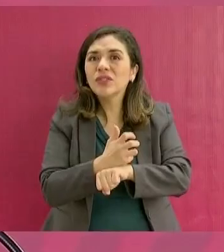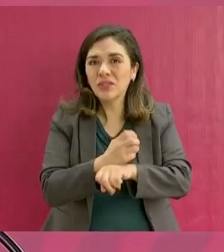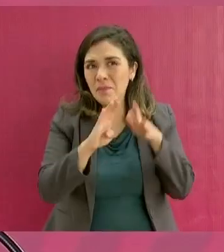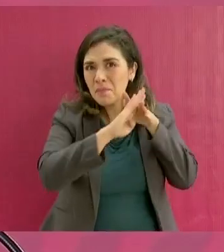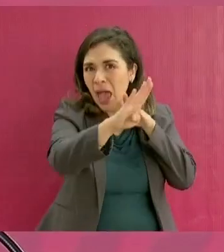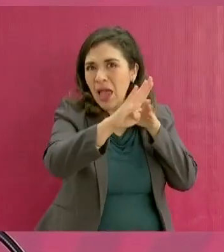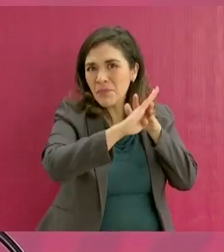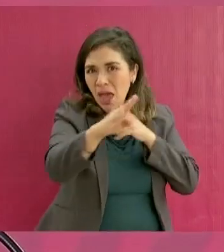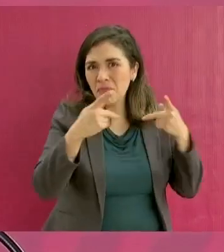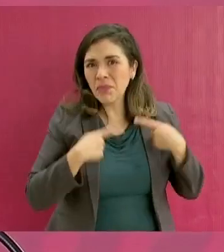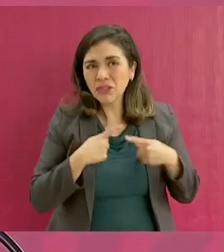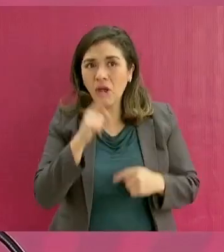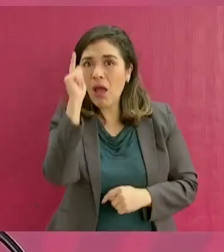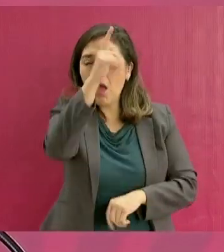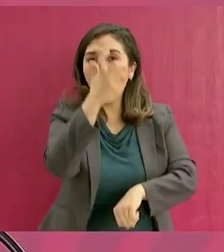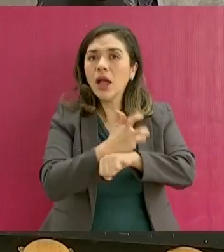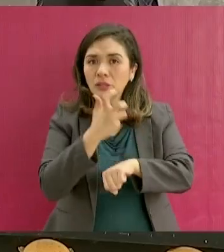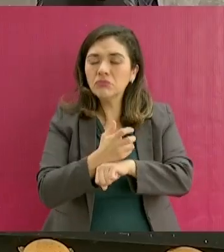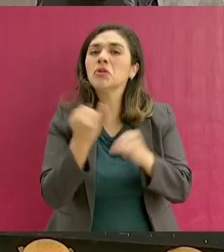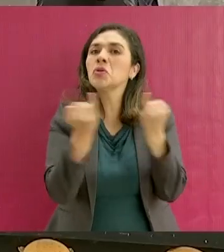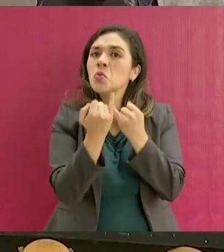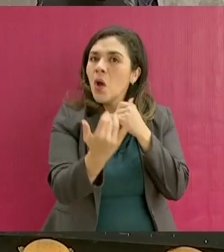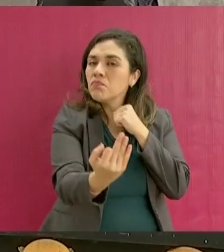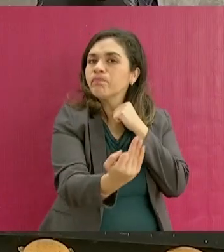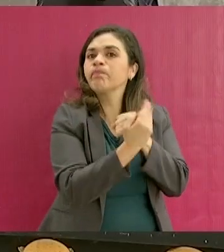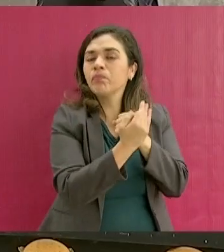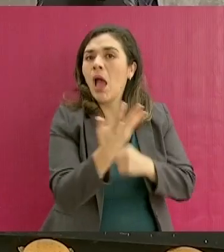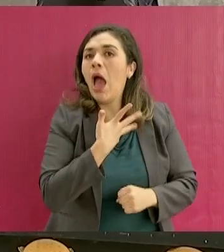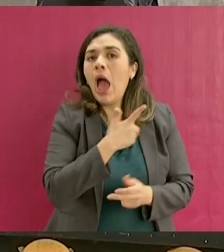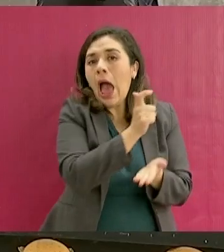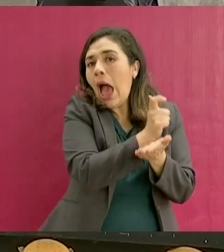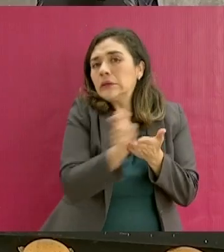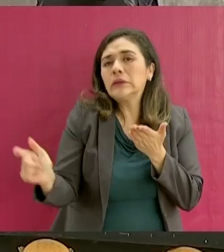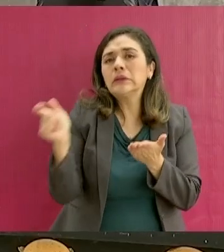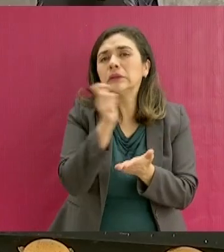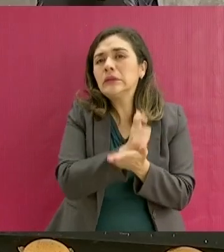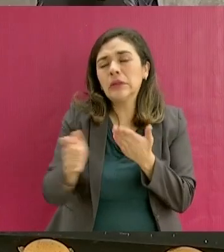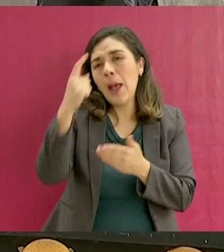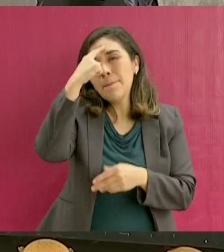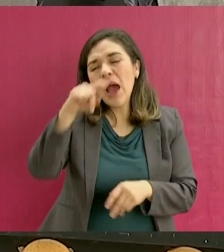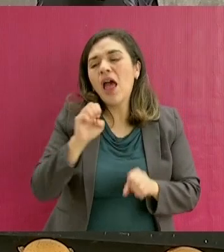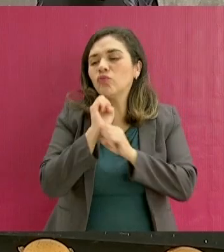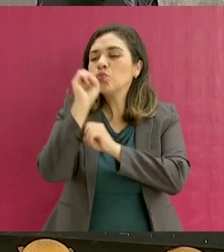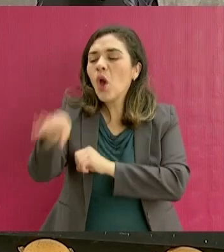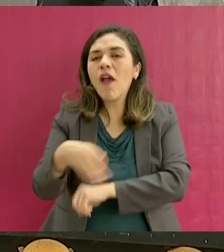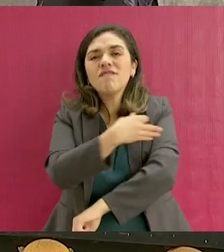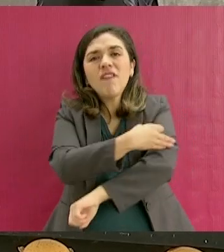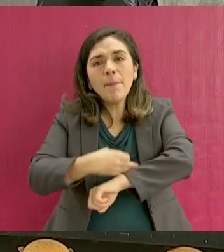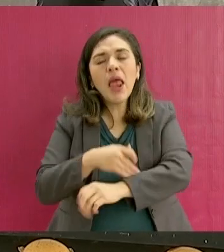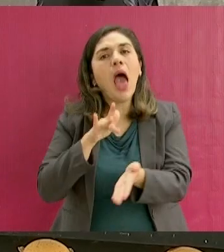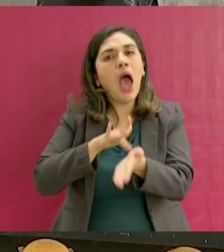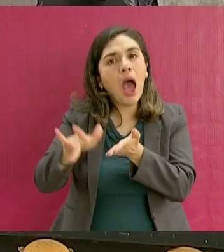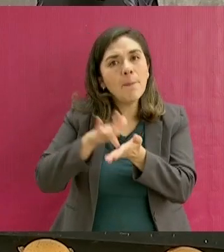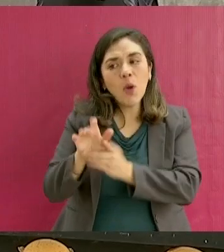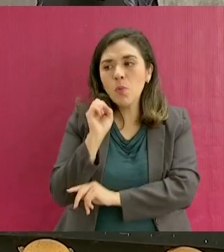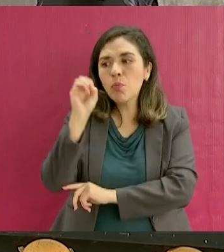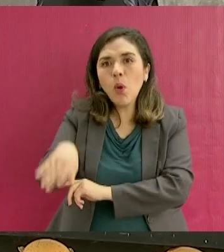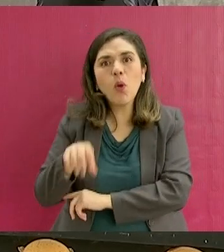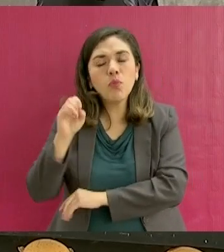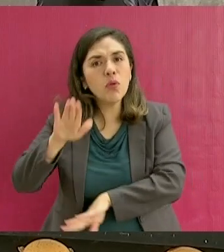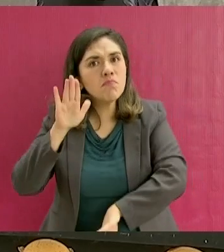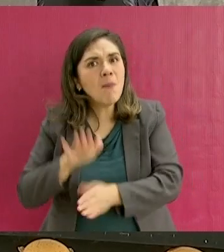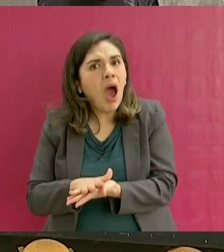los migrantes que están enviando a sus familiares apoyos como nunca.